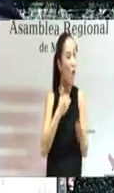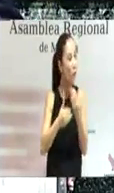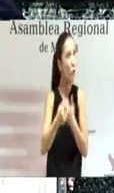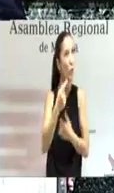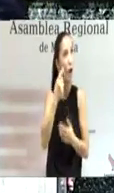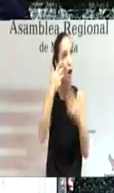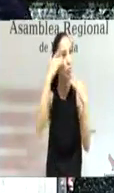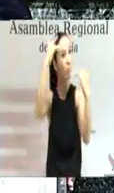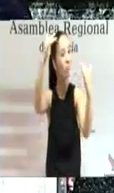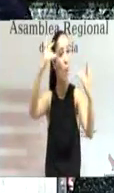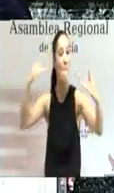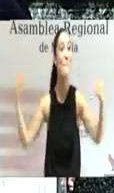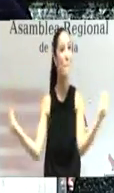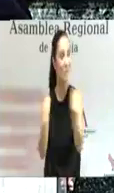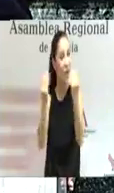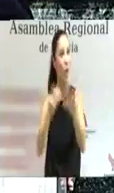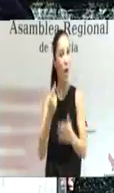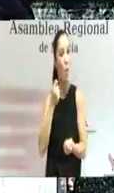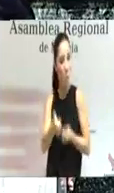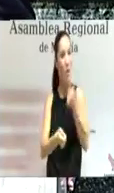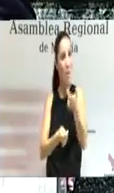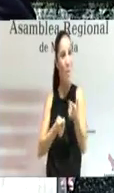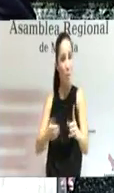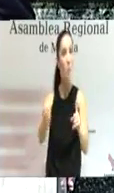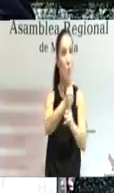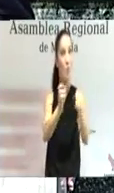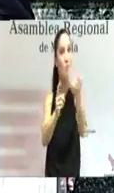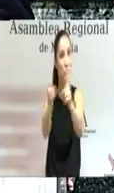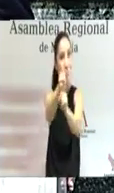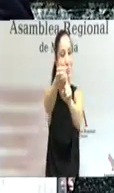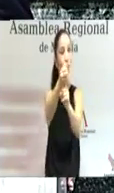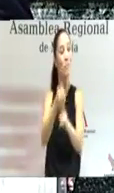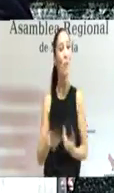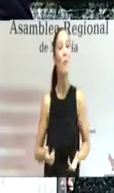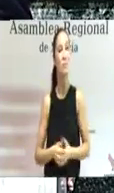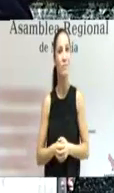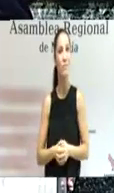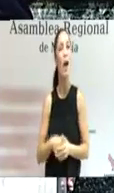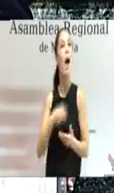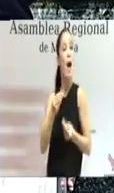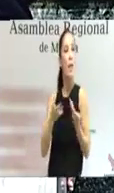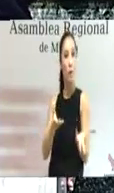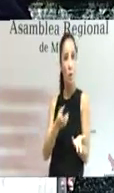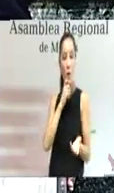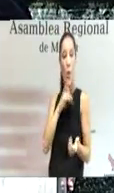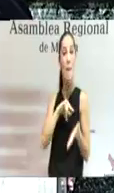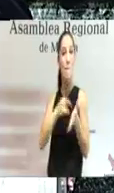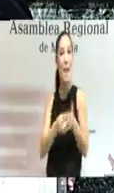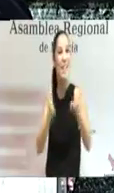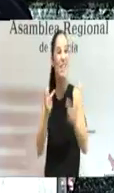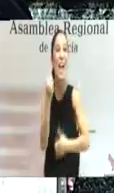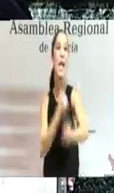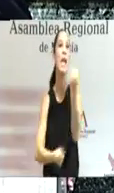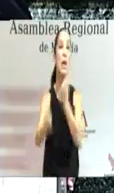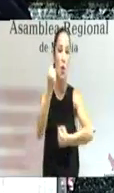y que lo estamos consiguiendo entre todos lo hacemos desarrollando un plan de libertad económica en región de Murcia